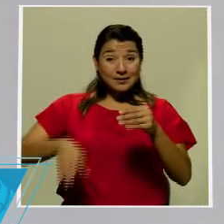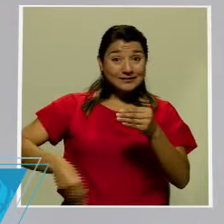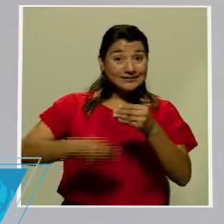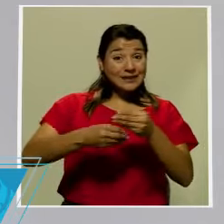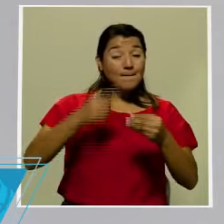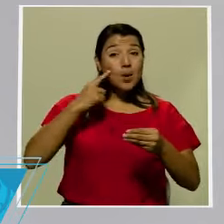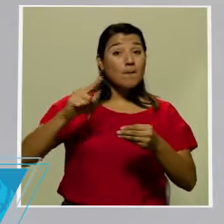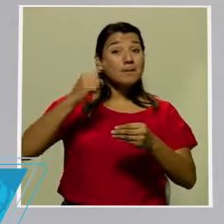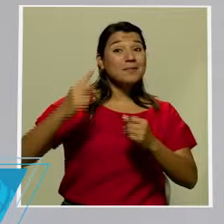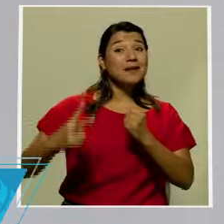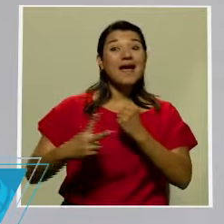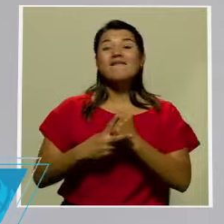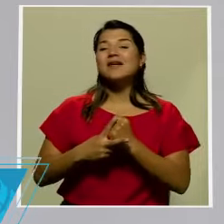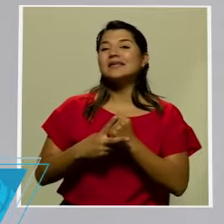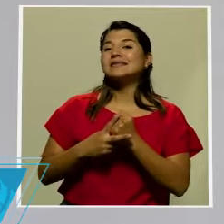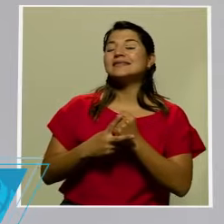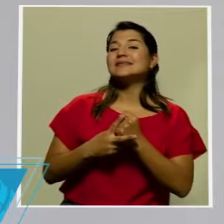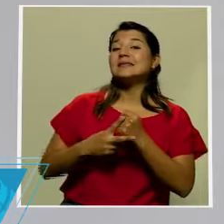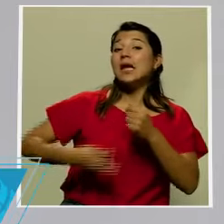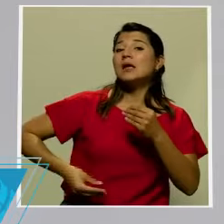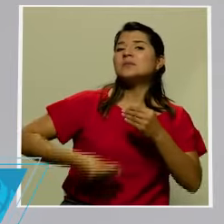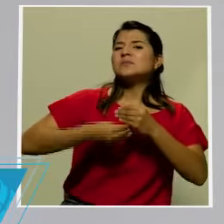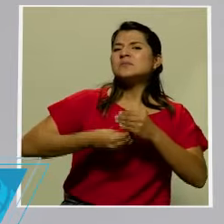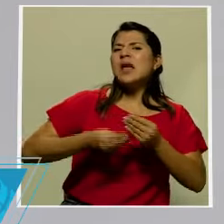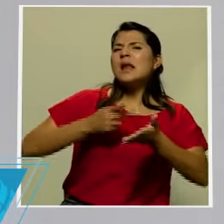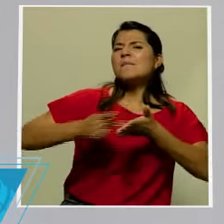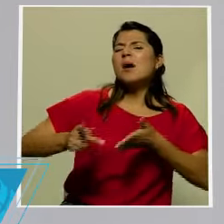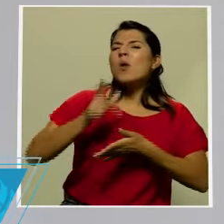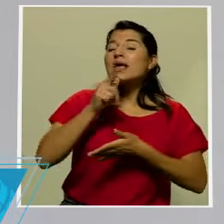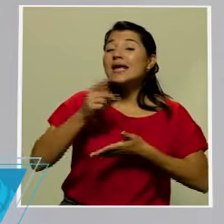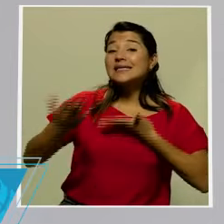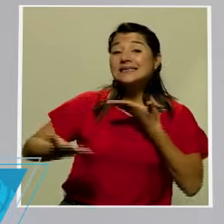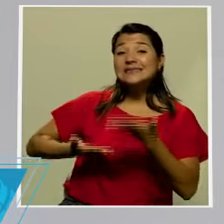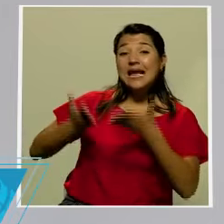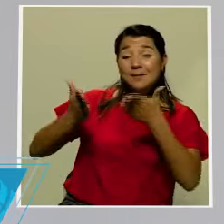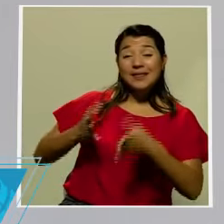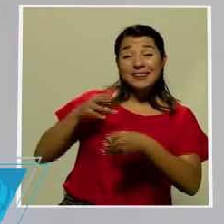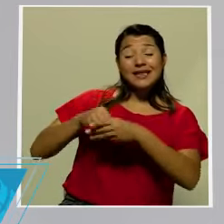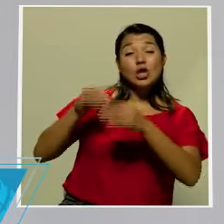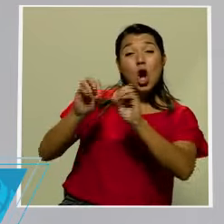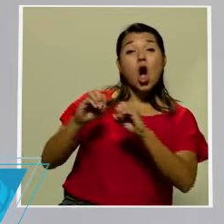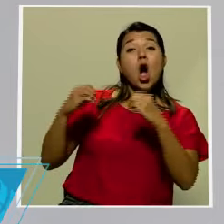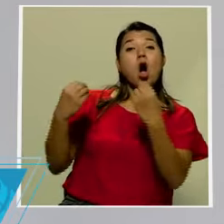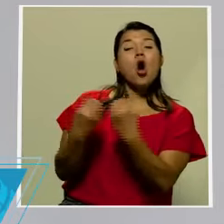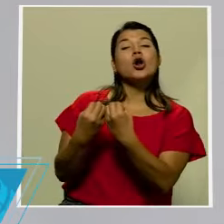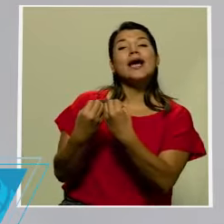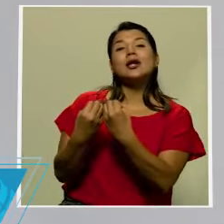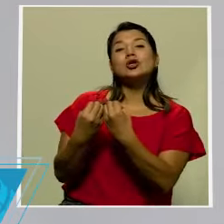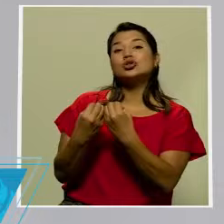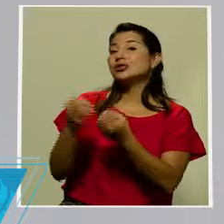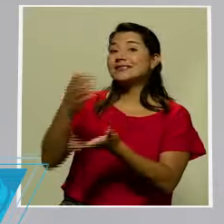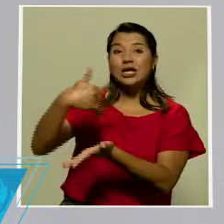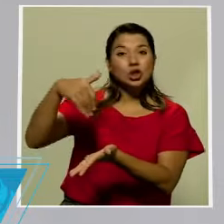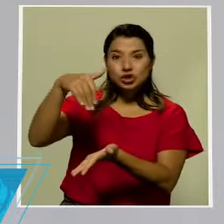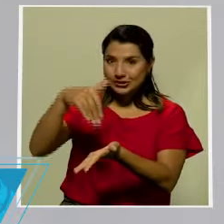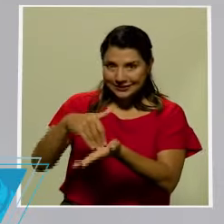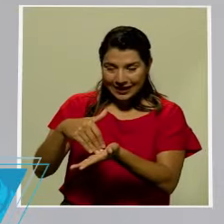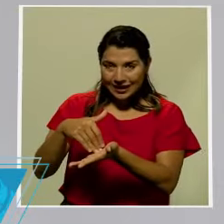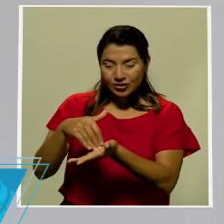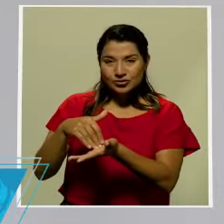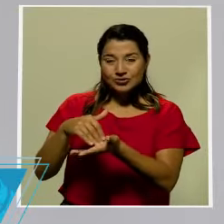primera vez se estará realizando ese pago a los servidores de los órganos desconcentrados que ahora están en el